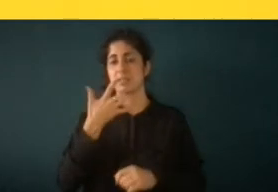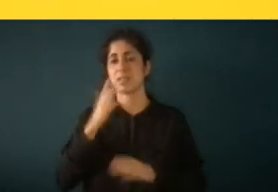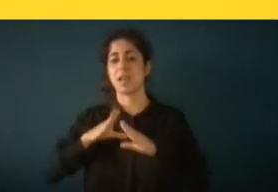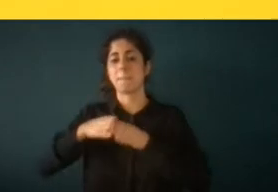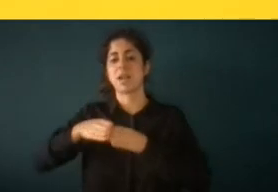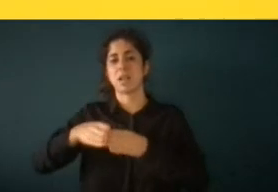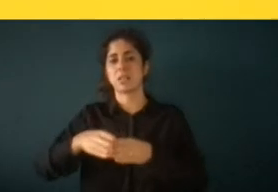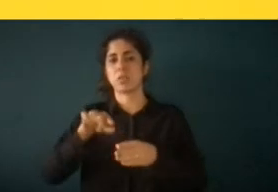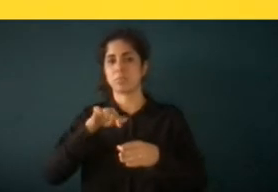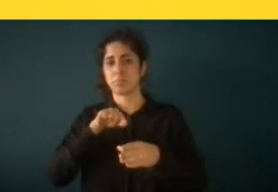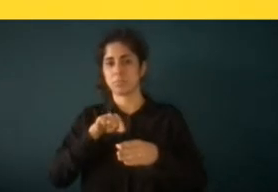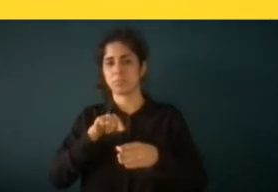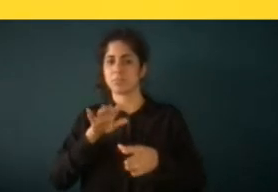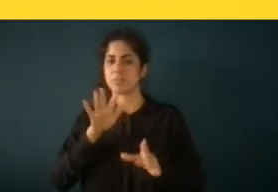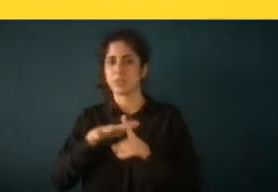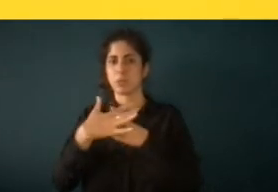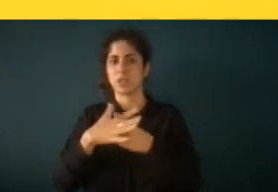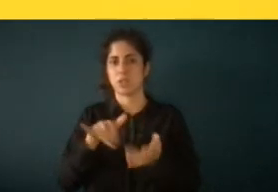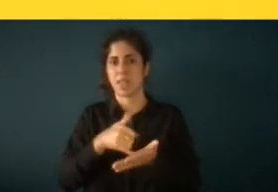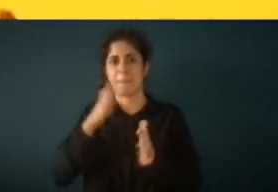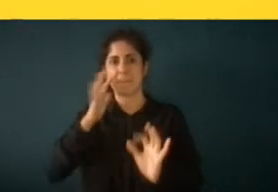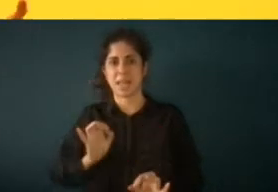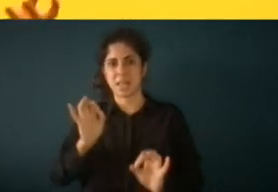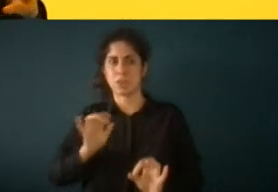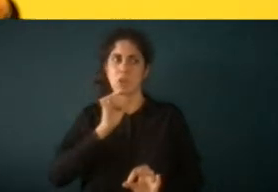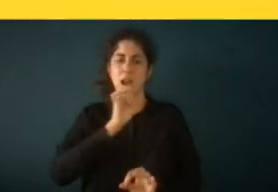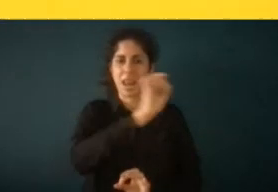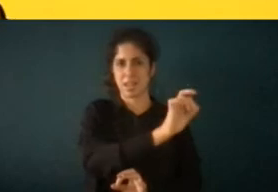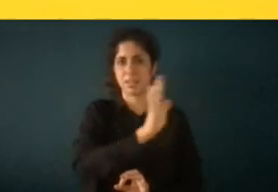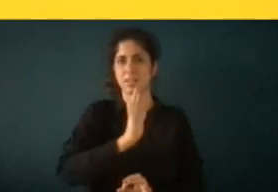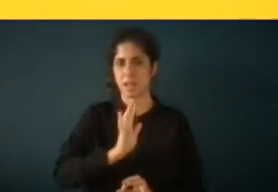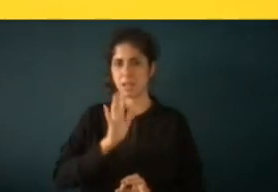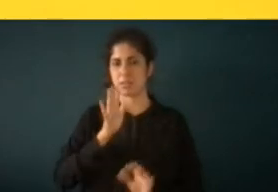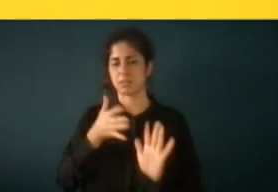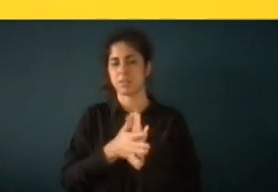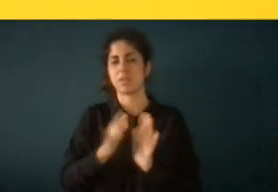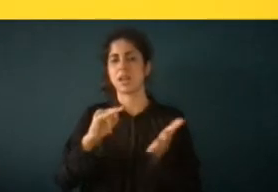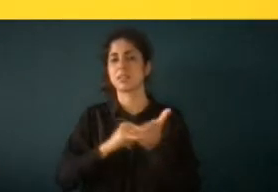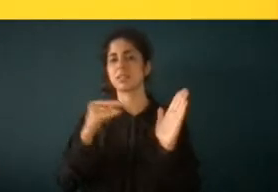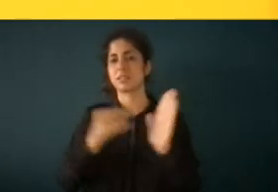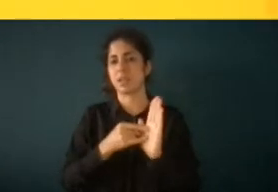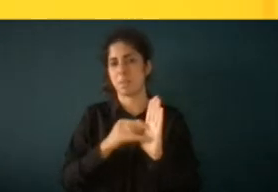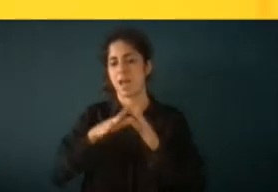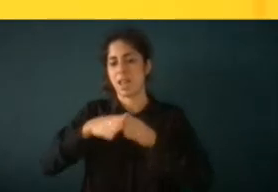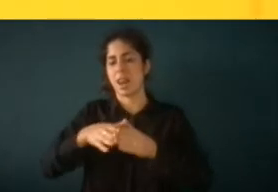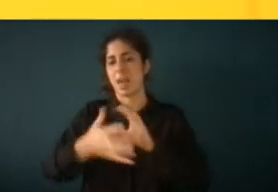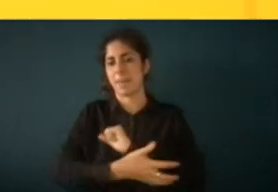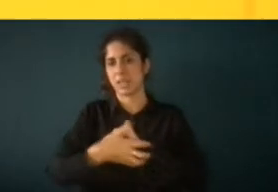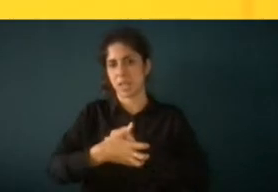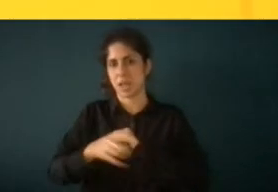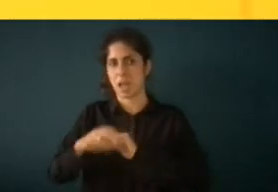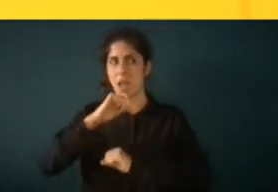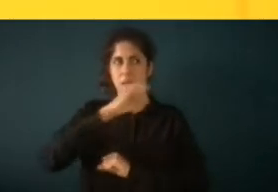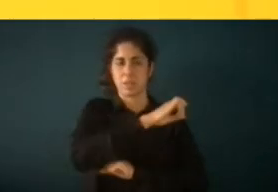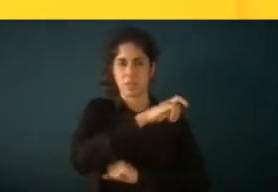de riesgo es decir tiene un sistema porque los que van en la patera avisan y ella alerta